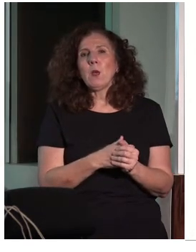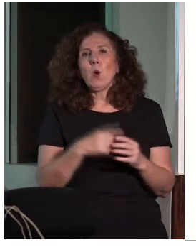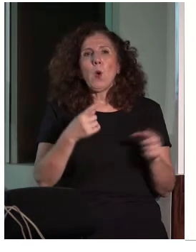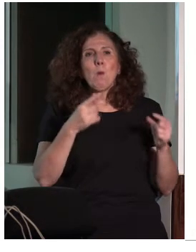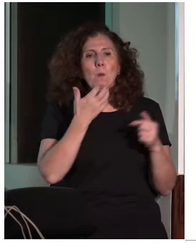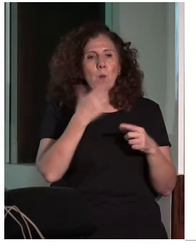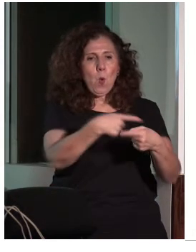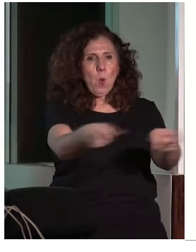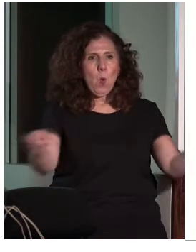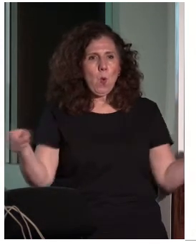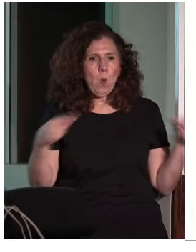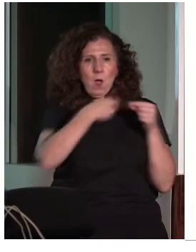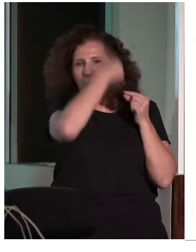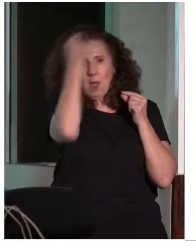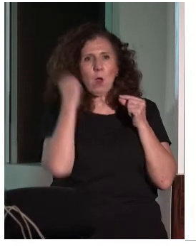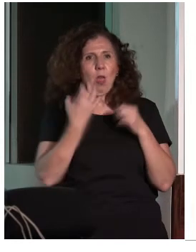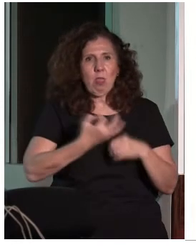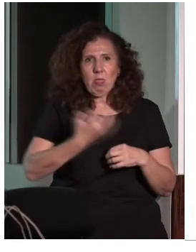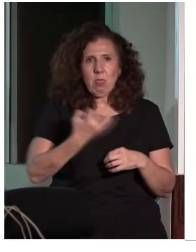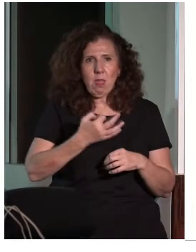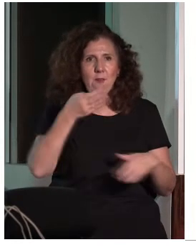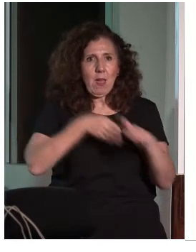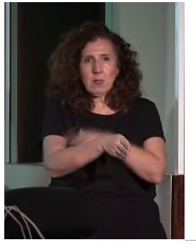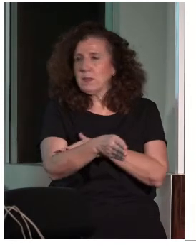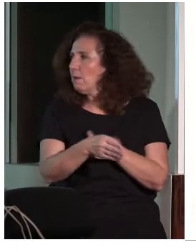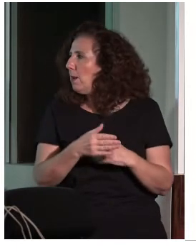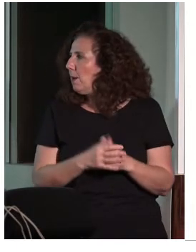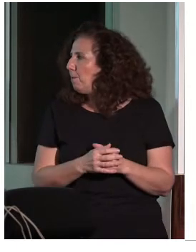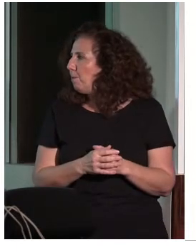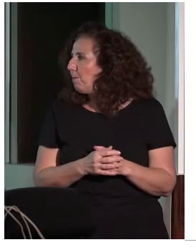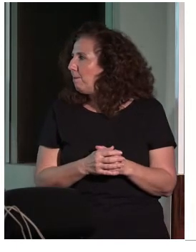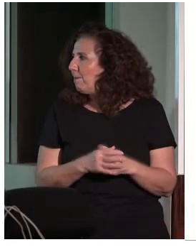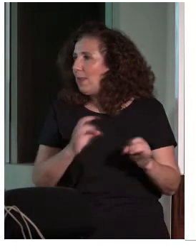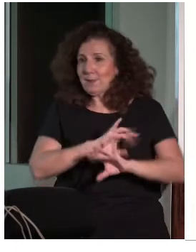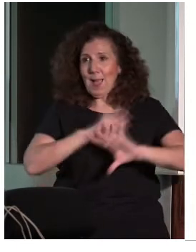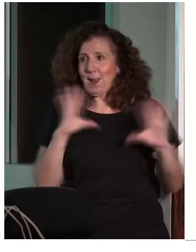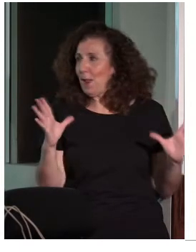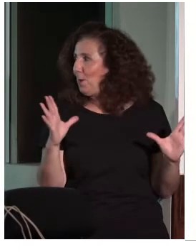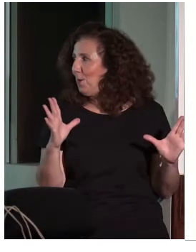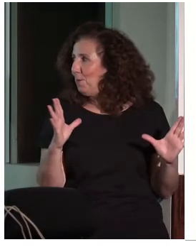sea totalmente accesible? Bueno, pues, en este momento más gráfico